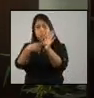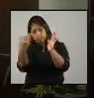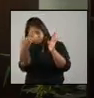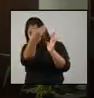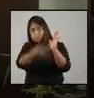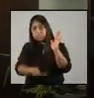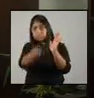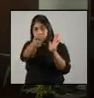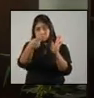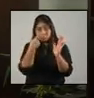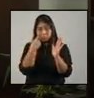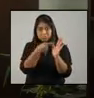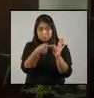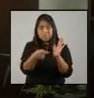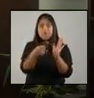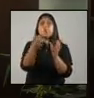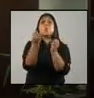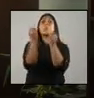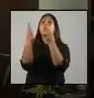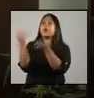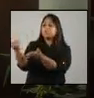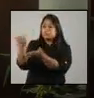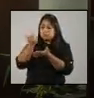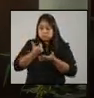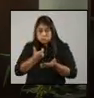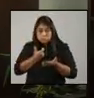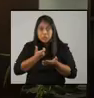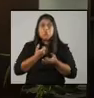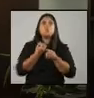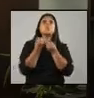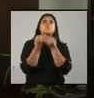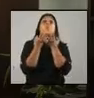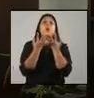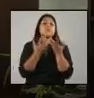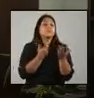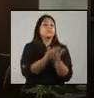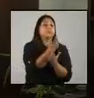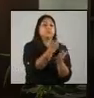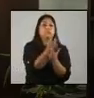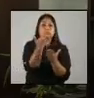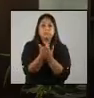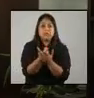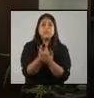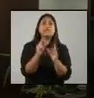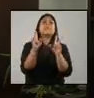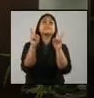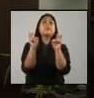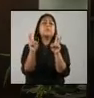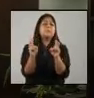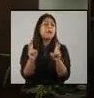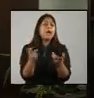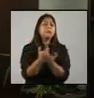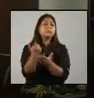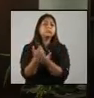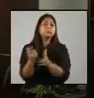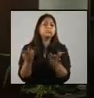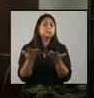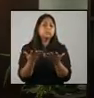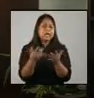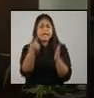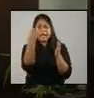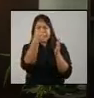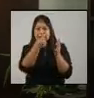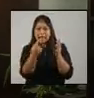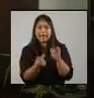cuánto se nos ha dado, cuánto se ha adjudicado y en qué se ha utilizado cada uno de esos